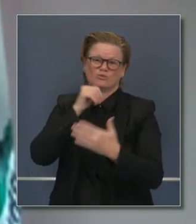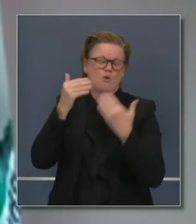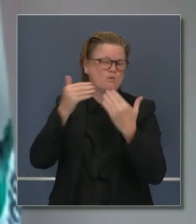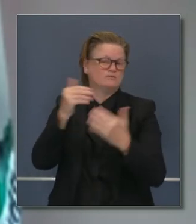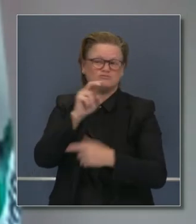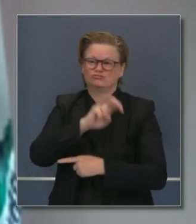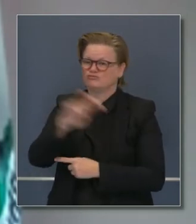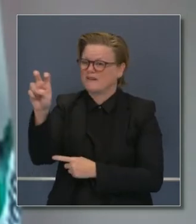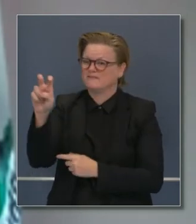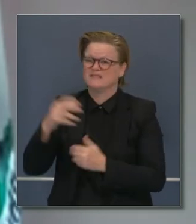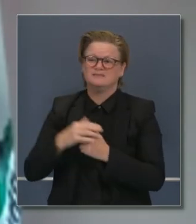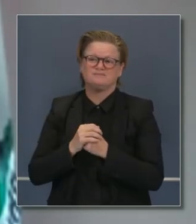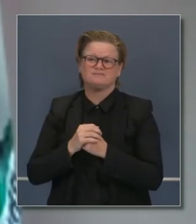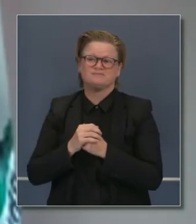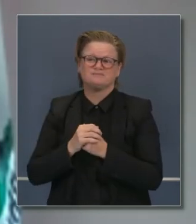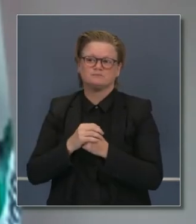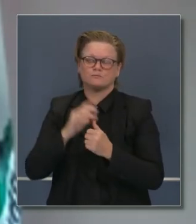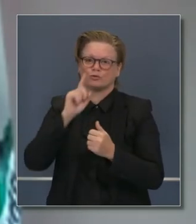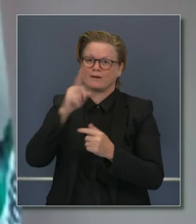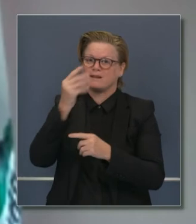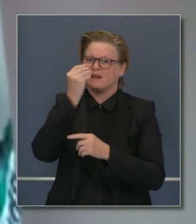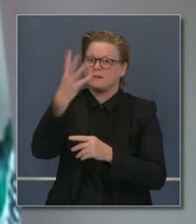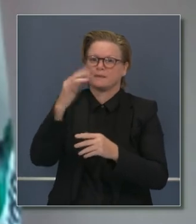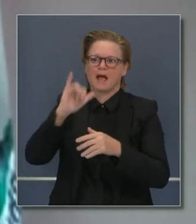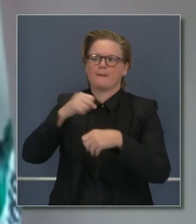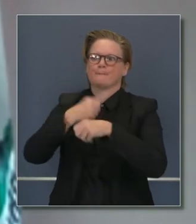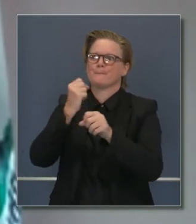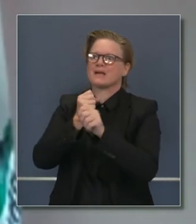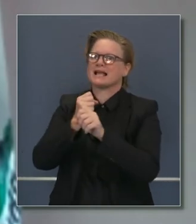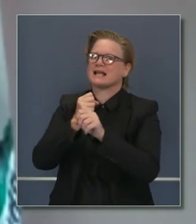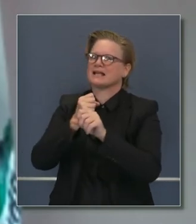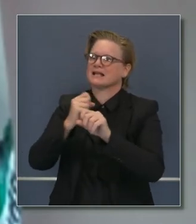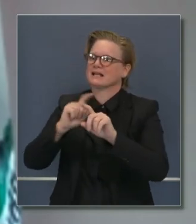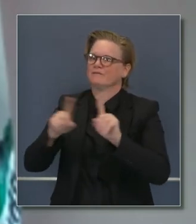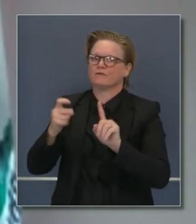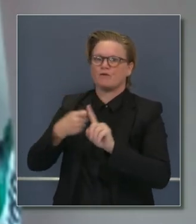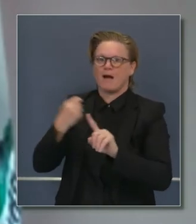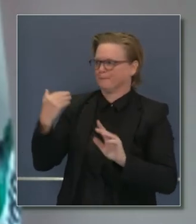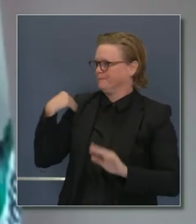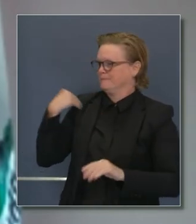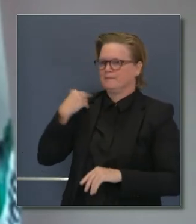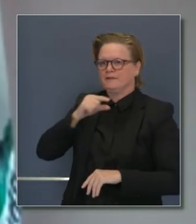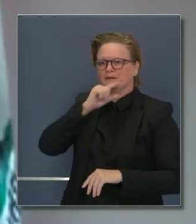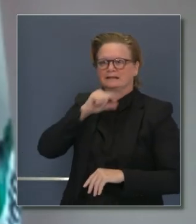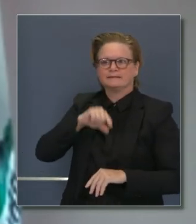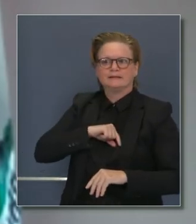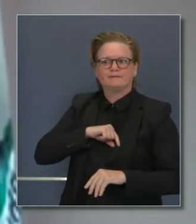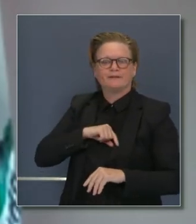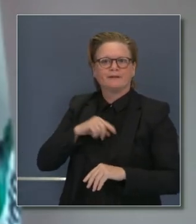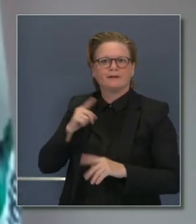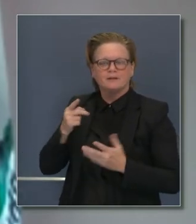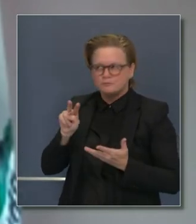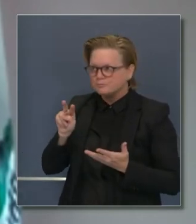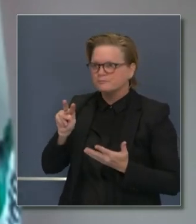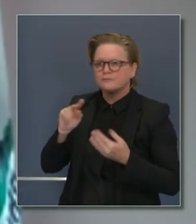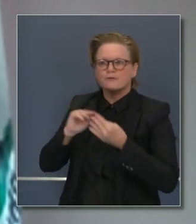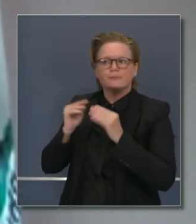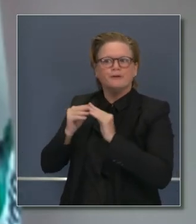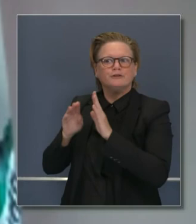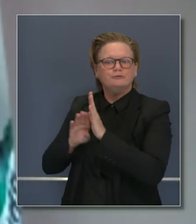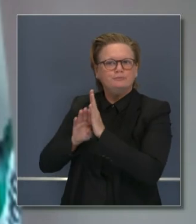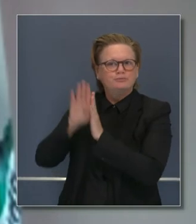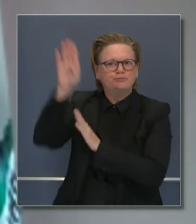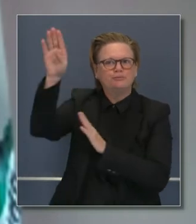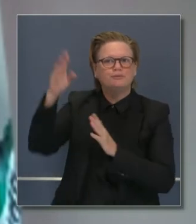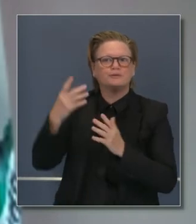Ha marcado la diferencia en torno al Día de Acción de Gracias y anticipamos que seguiremos viendo el número de casos aumentar como resultado de